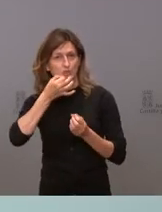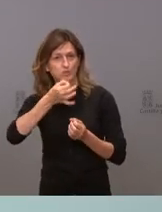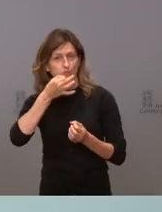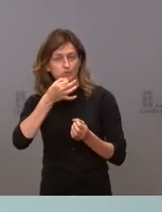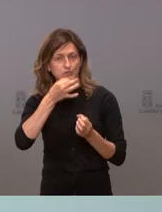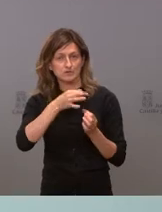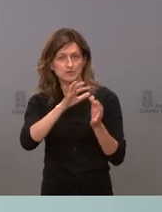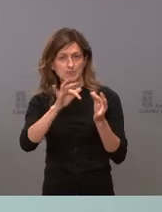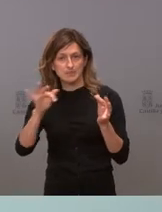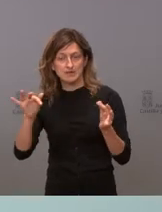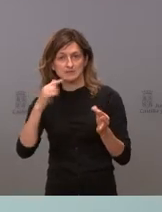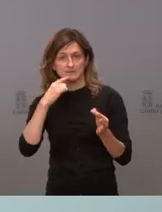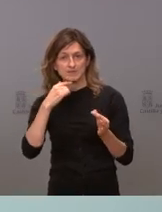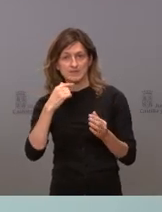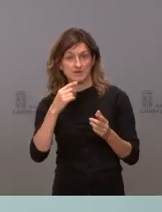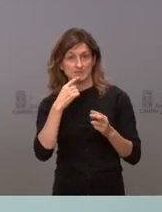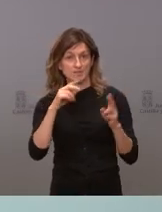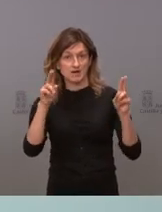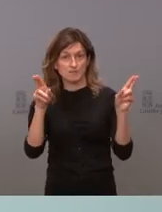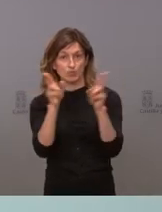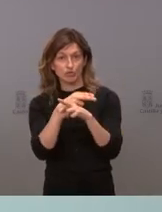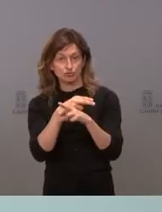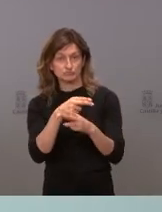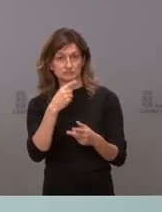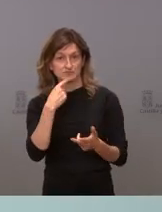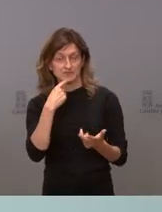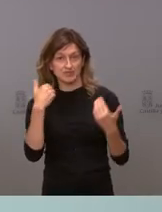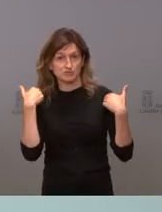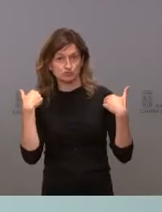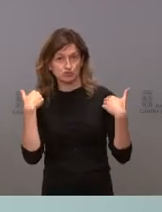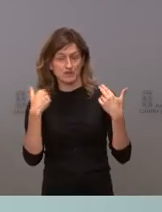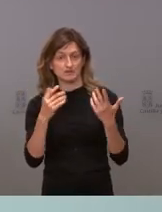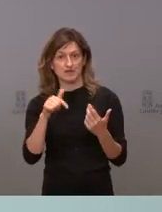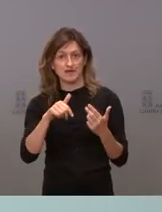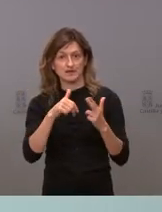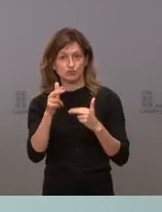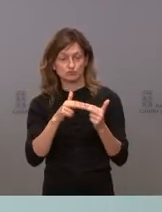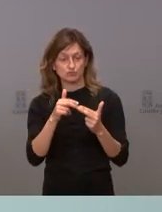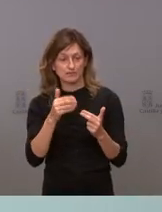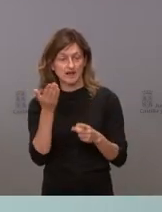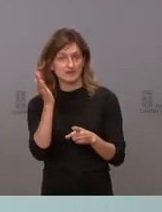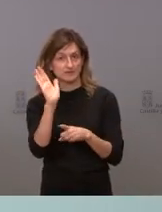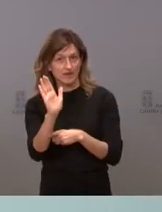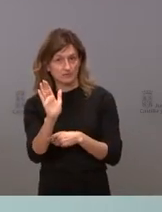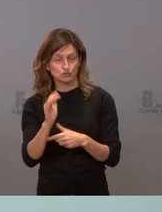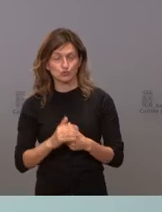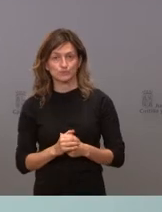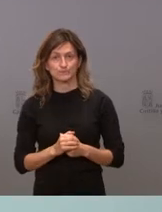Uno se presenta a una moción de censura, que en este país son mociones de censura constructivas, es decir, se presenta como candidato,